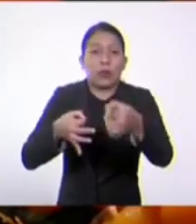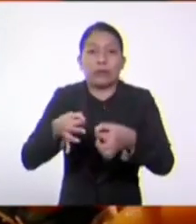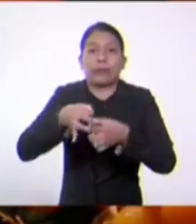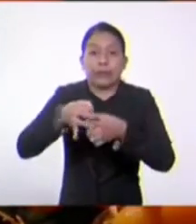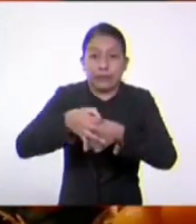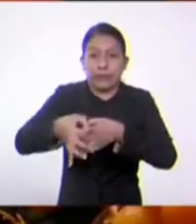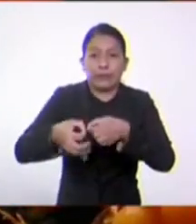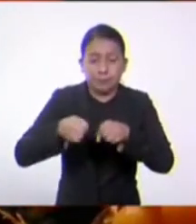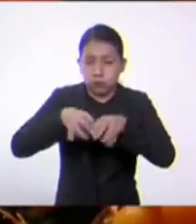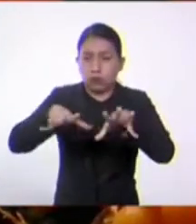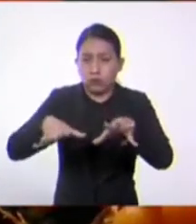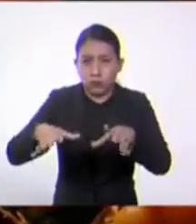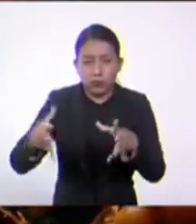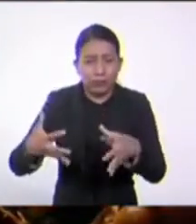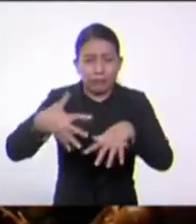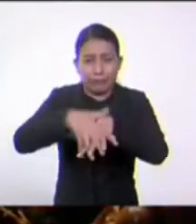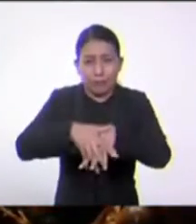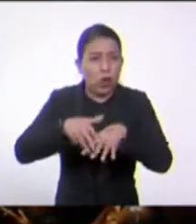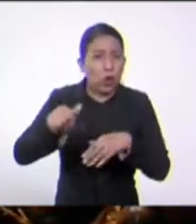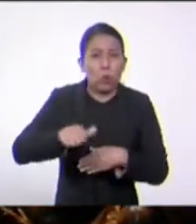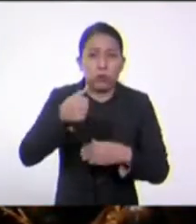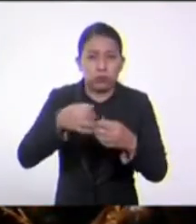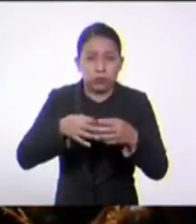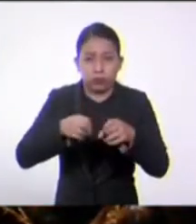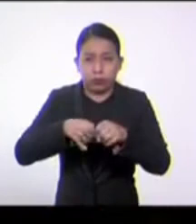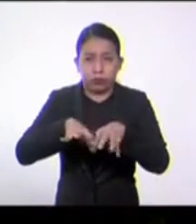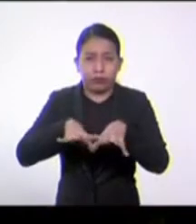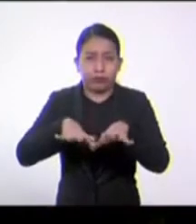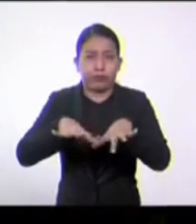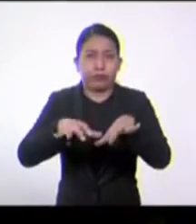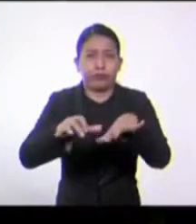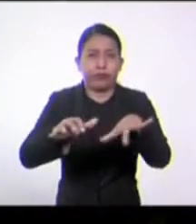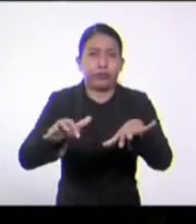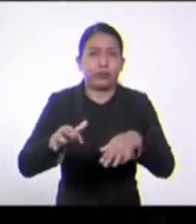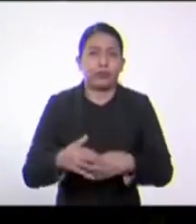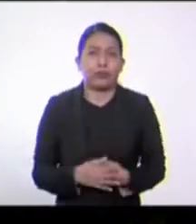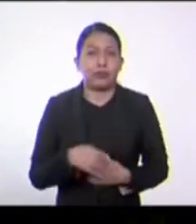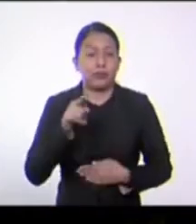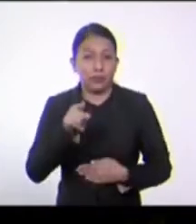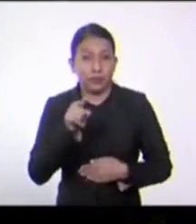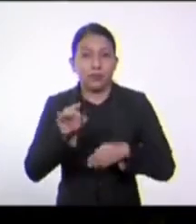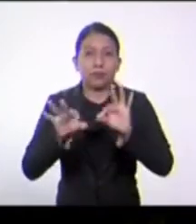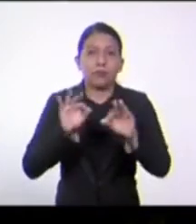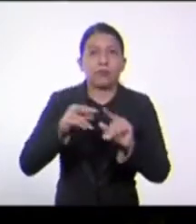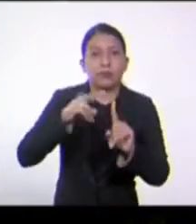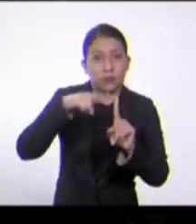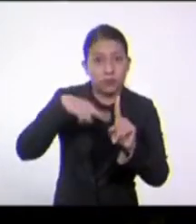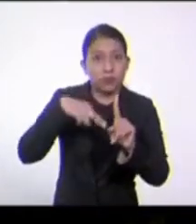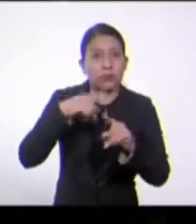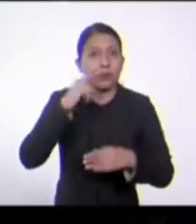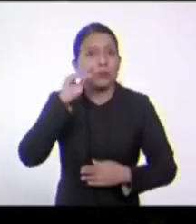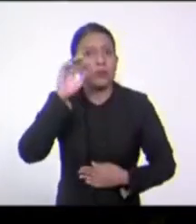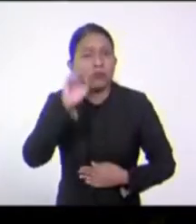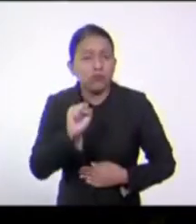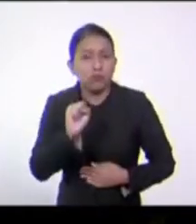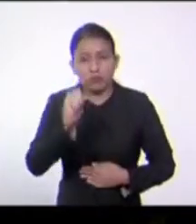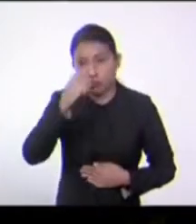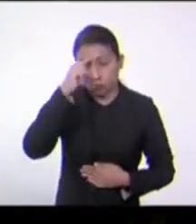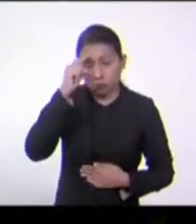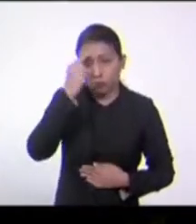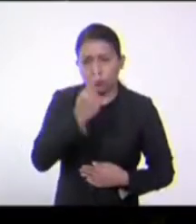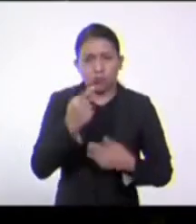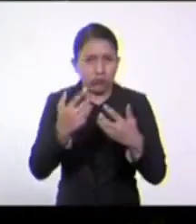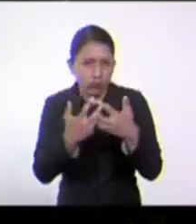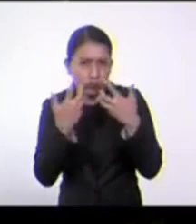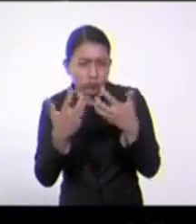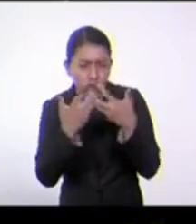que se fusionan para formar un nuevo plasmodio. Estas características les han dado trabajo a los investigadores